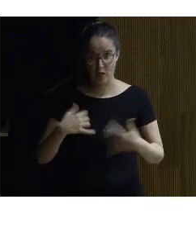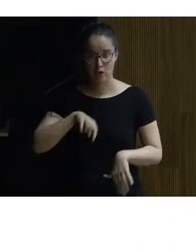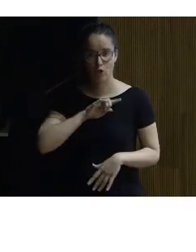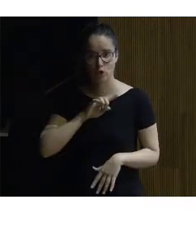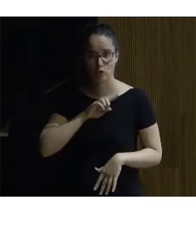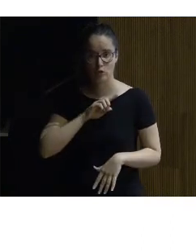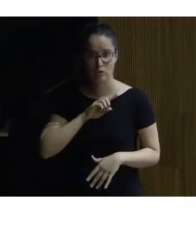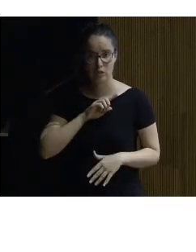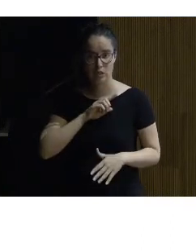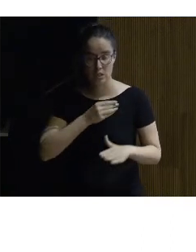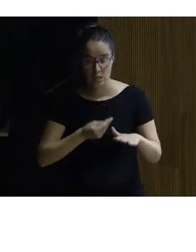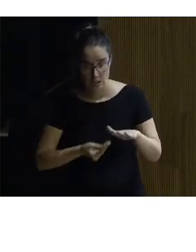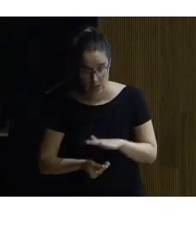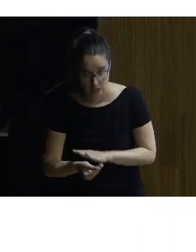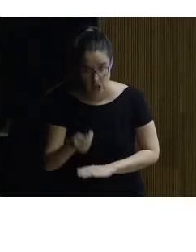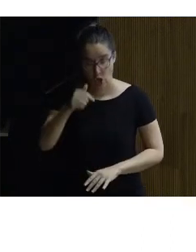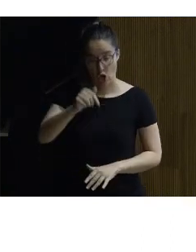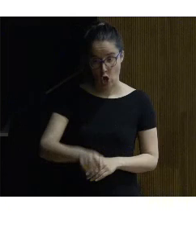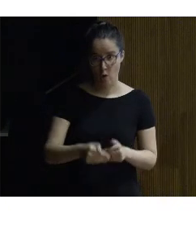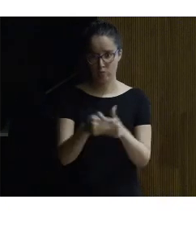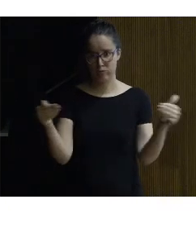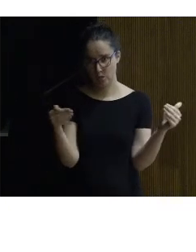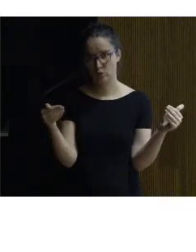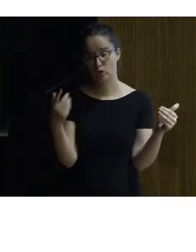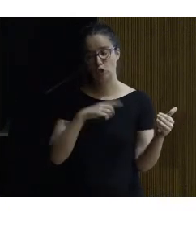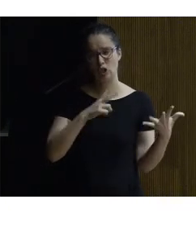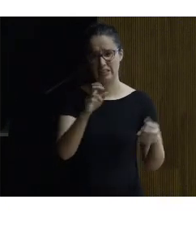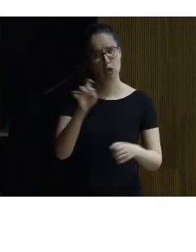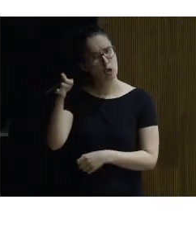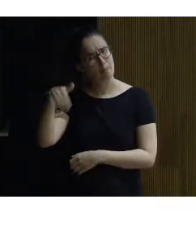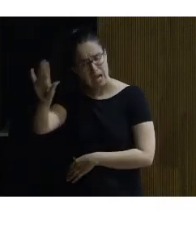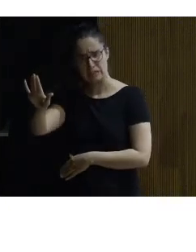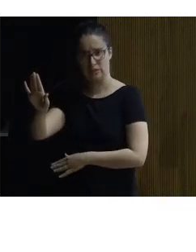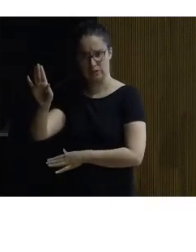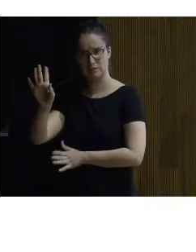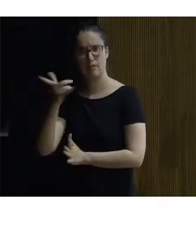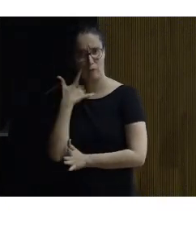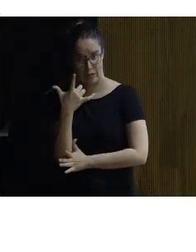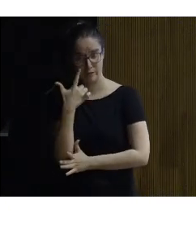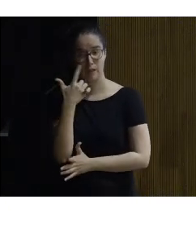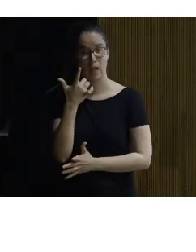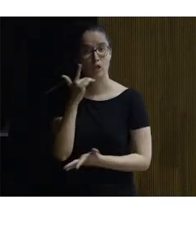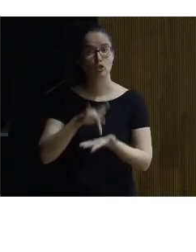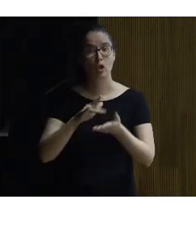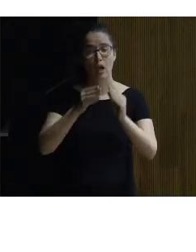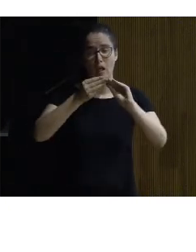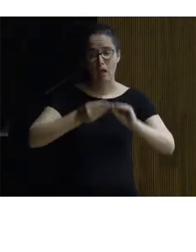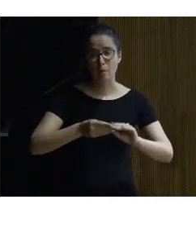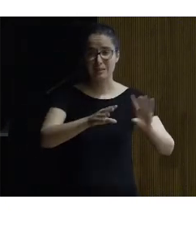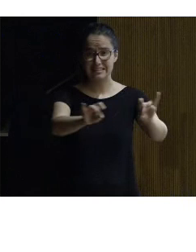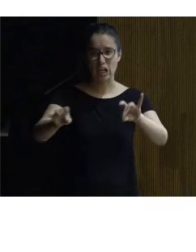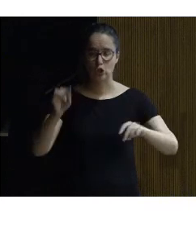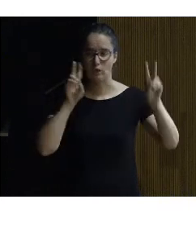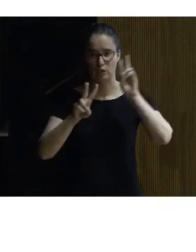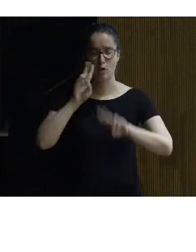en parir esta norma que hoy presentamos eran gente gente con muy buena salud evidentemente y aquí tienen una maqueta tacto visual